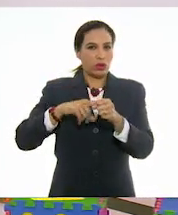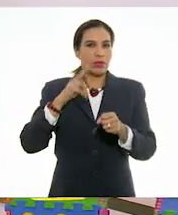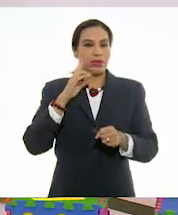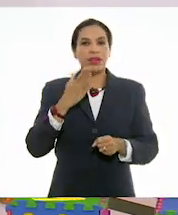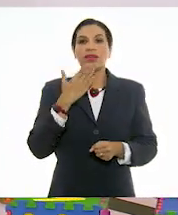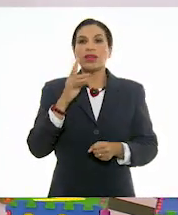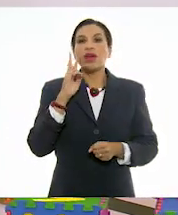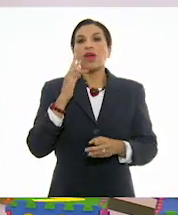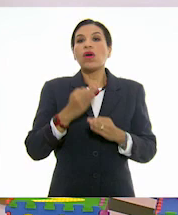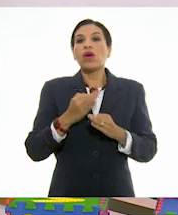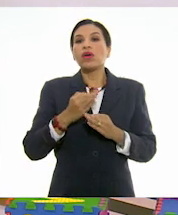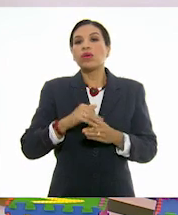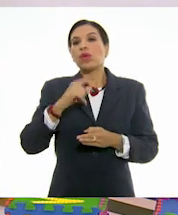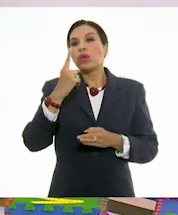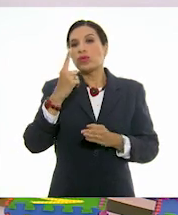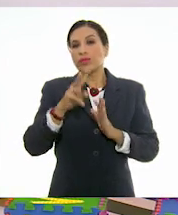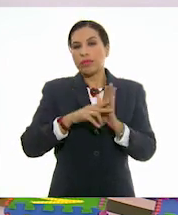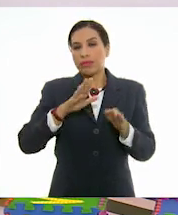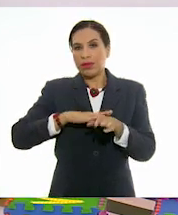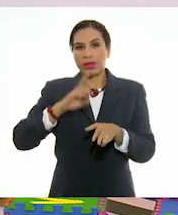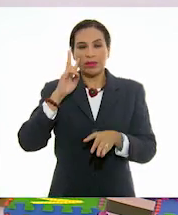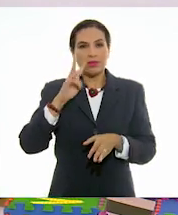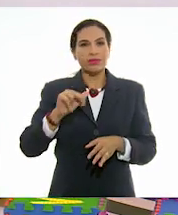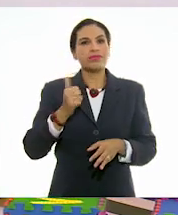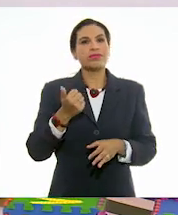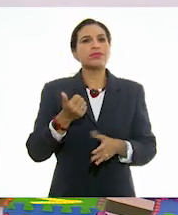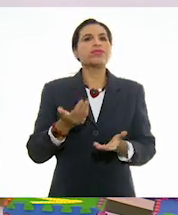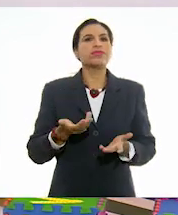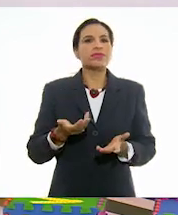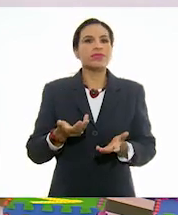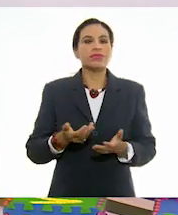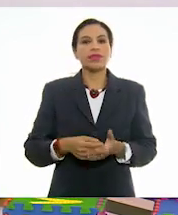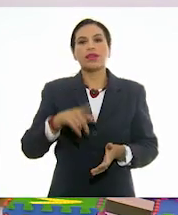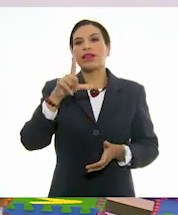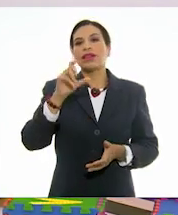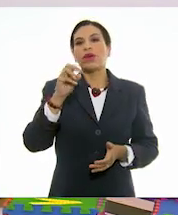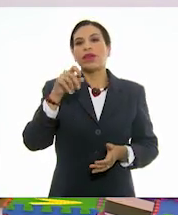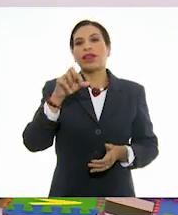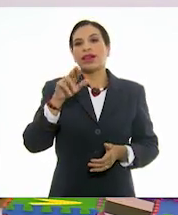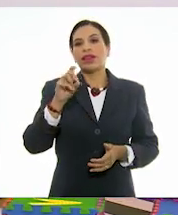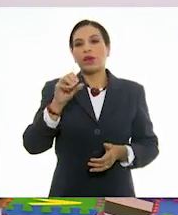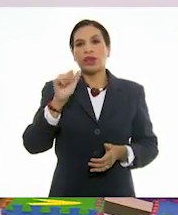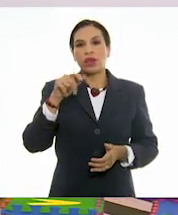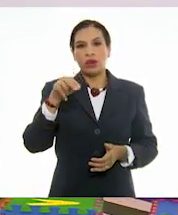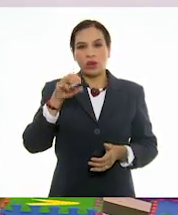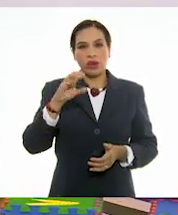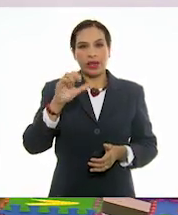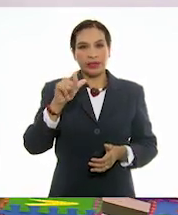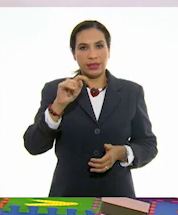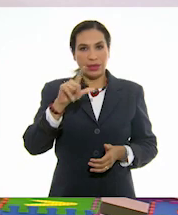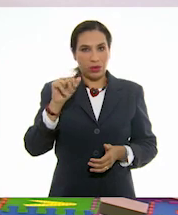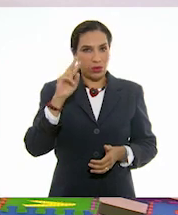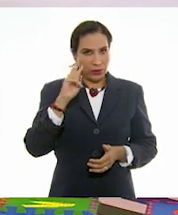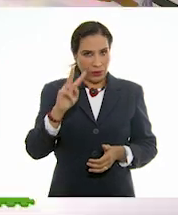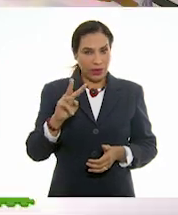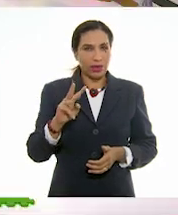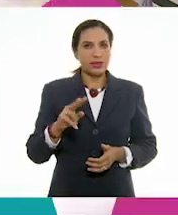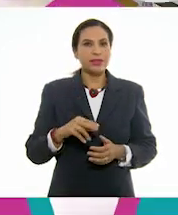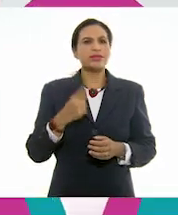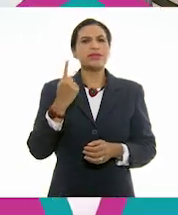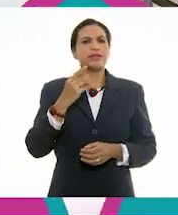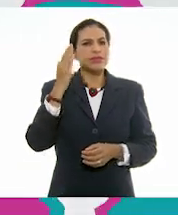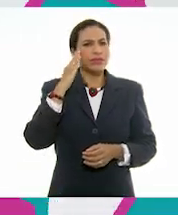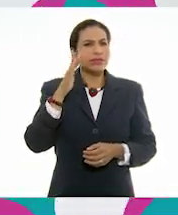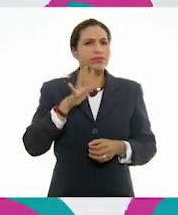¿Qué parece si vamos a ver un video más que ahora nos manda Leonardo Antonio Castillo? Vamos a observar qué